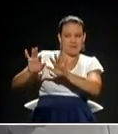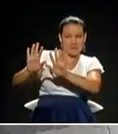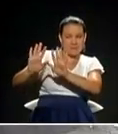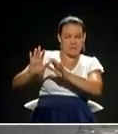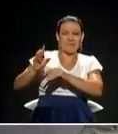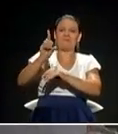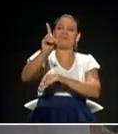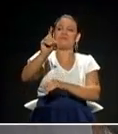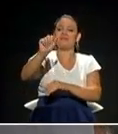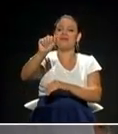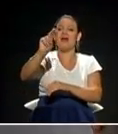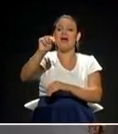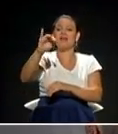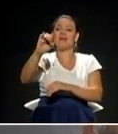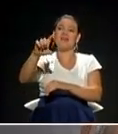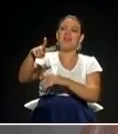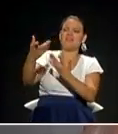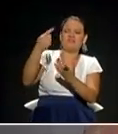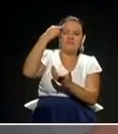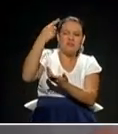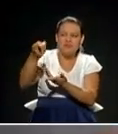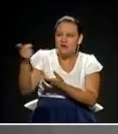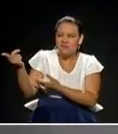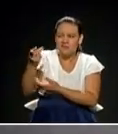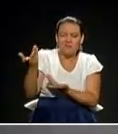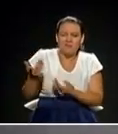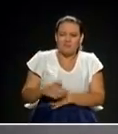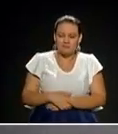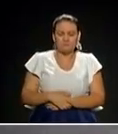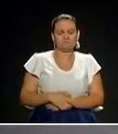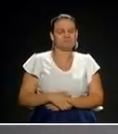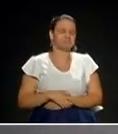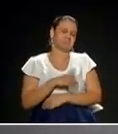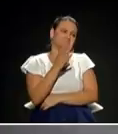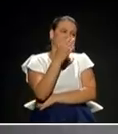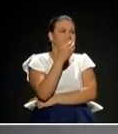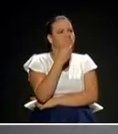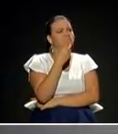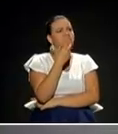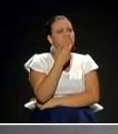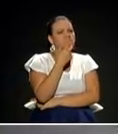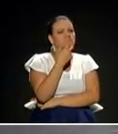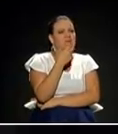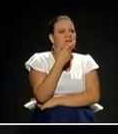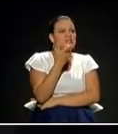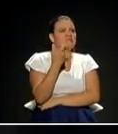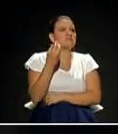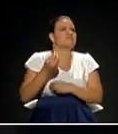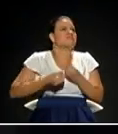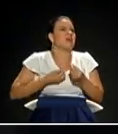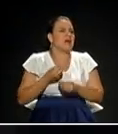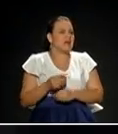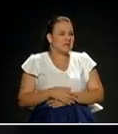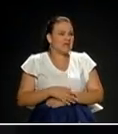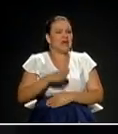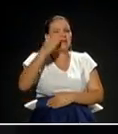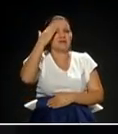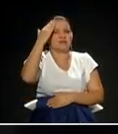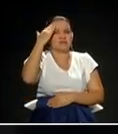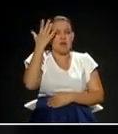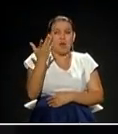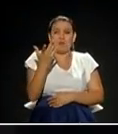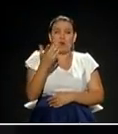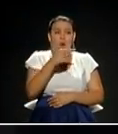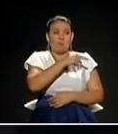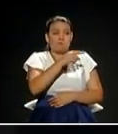Quintero. No, me parece particular, pues yo realmente sí incentivaría la demanda, colocaría tarjeta dorada